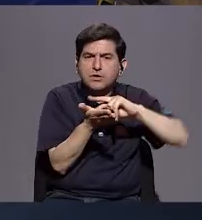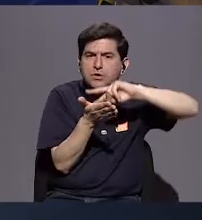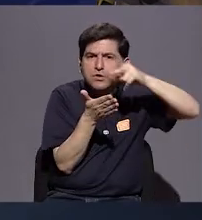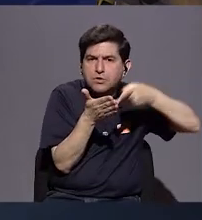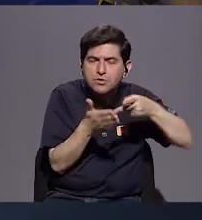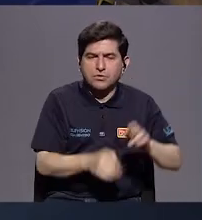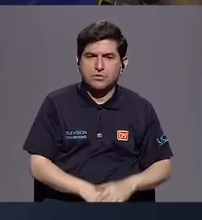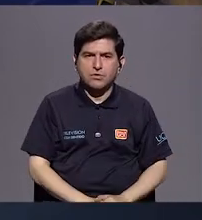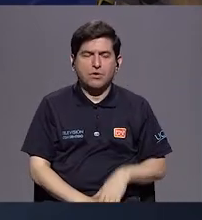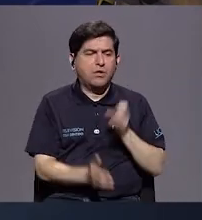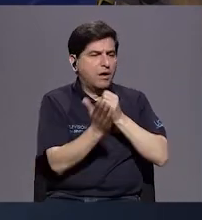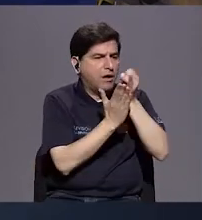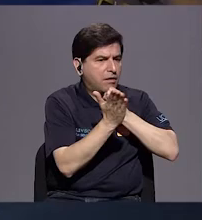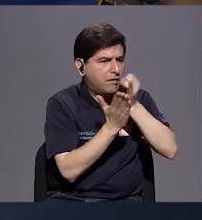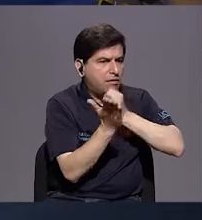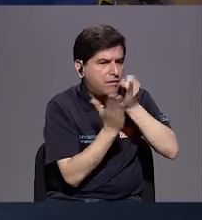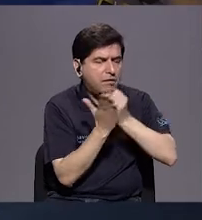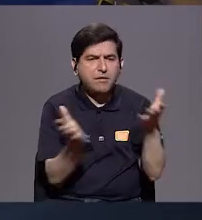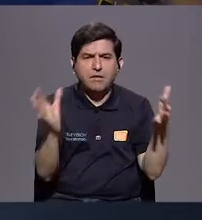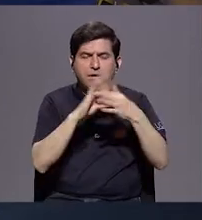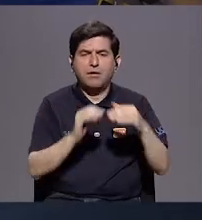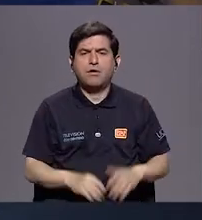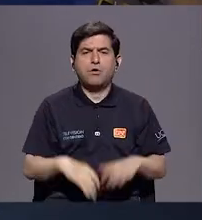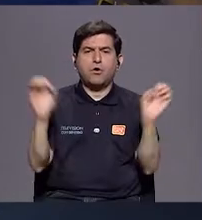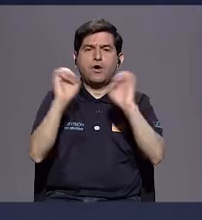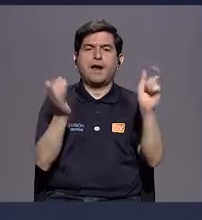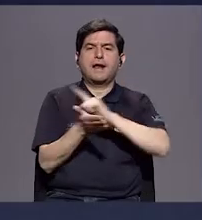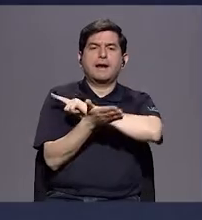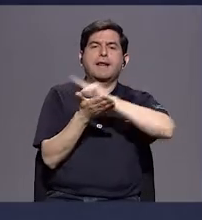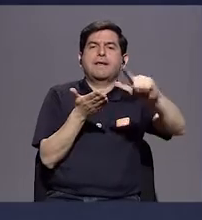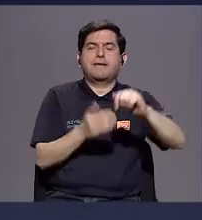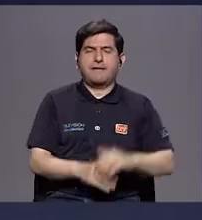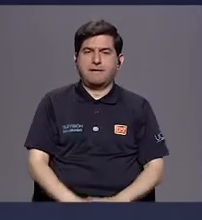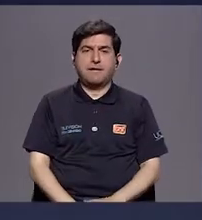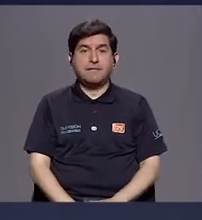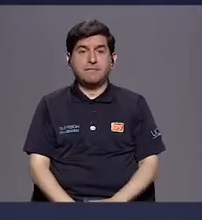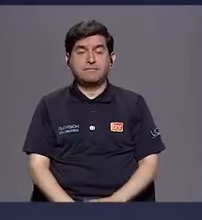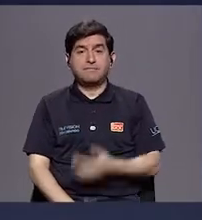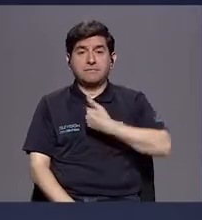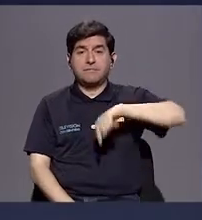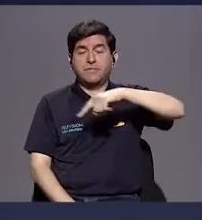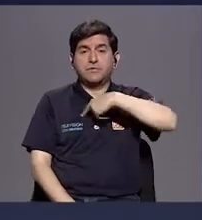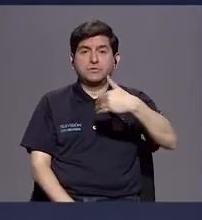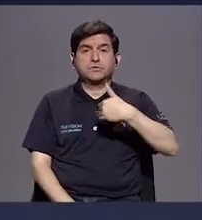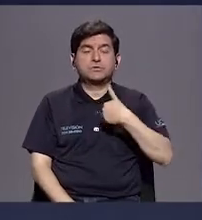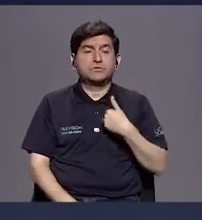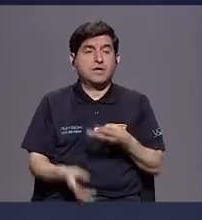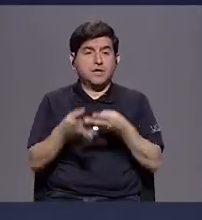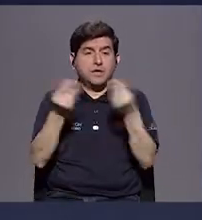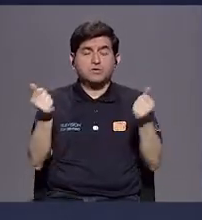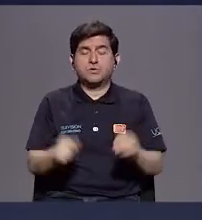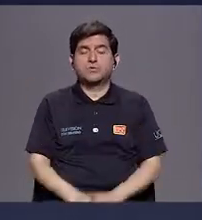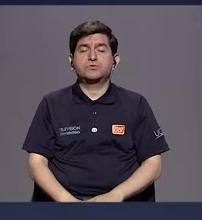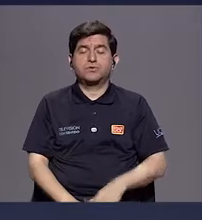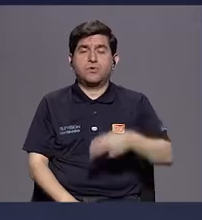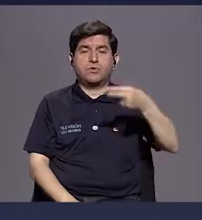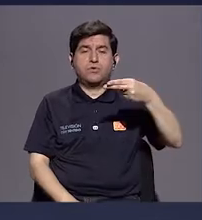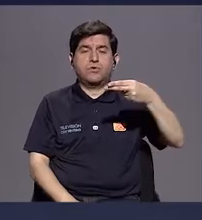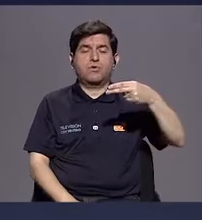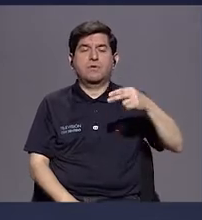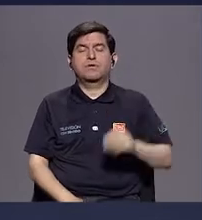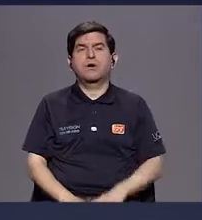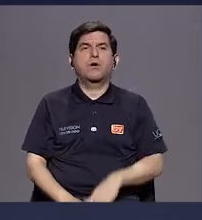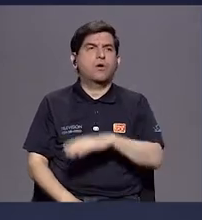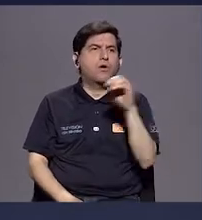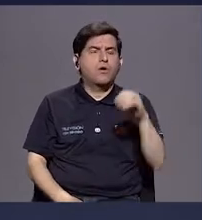aspectos de investigación alrededor de energías limpias? ¿Verdad? soluciones con hidrógeno, ver que